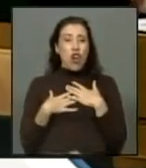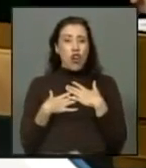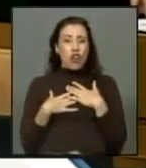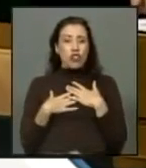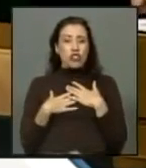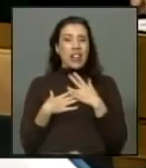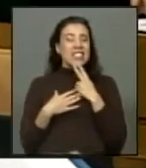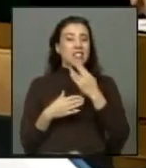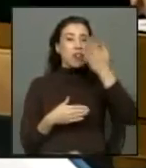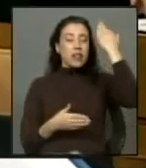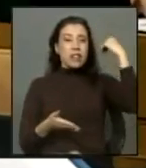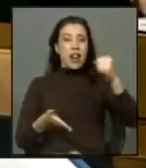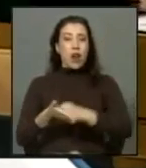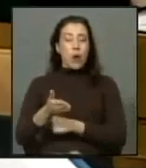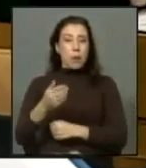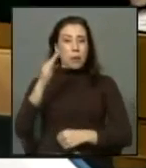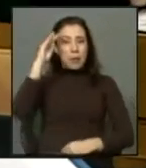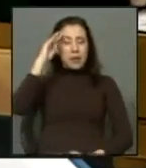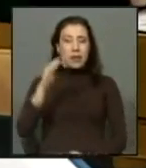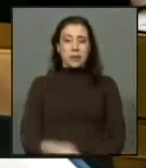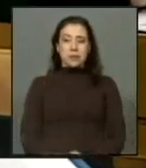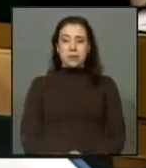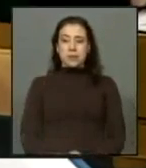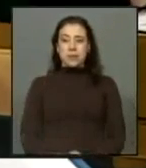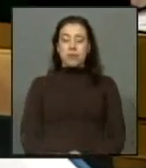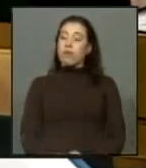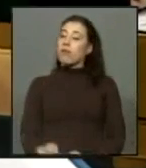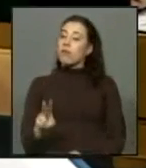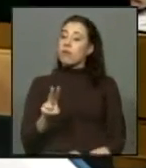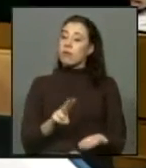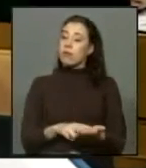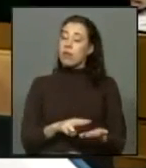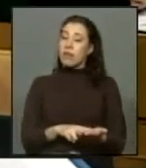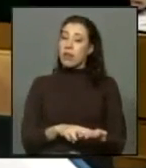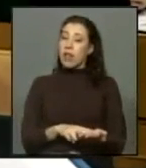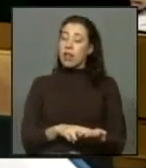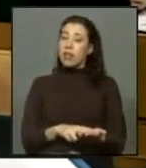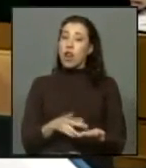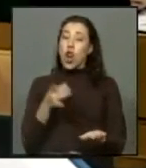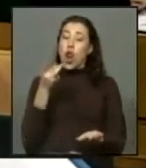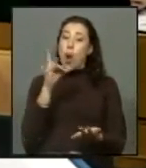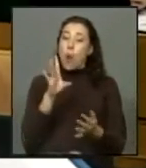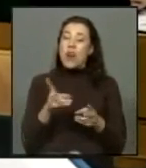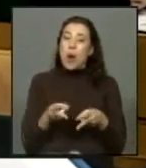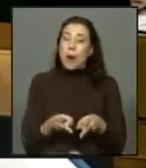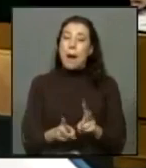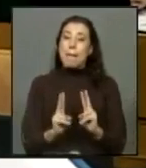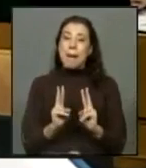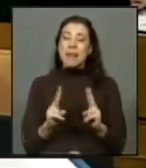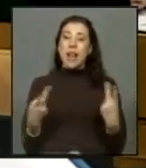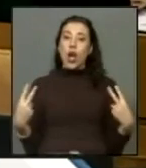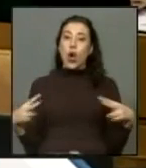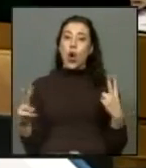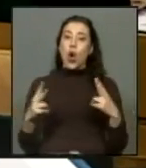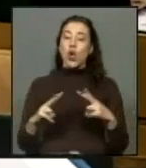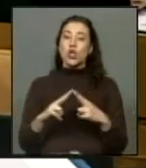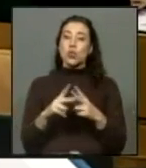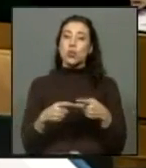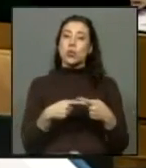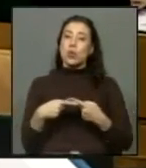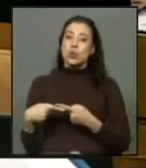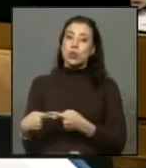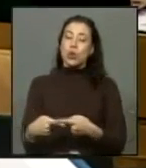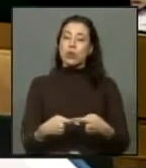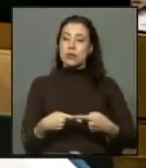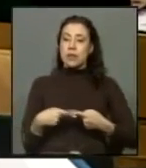en la dictadura pasada la verdad es lo único que nos permite construir una sociedad